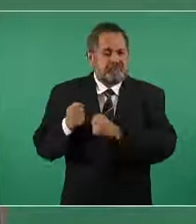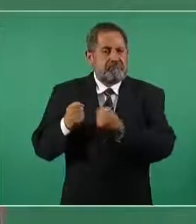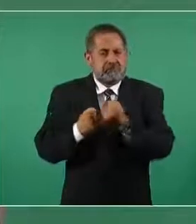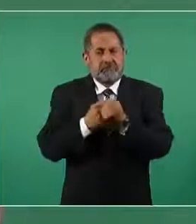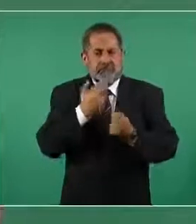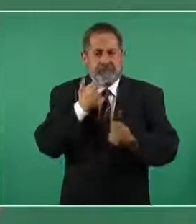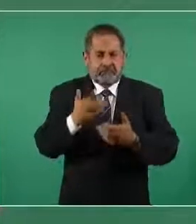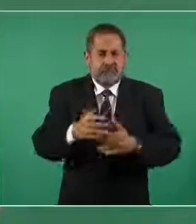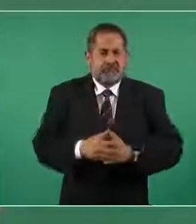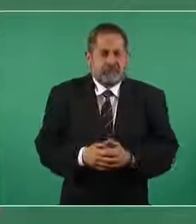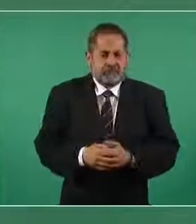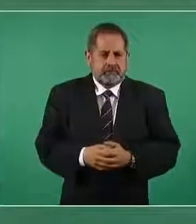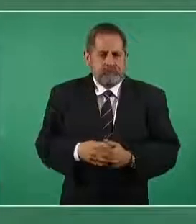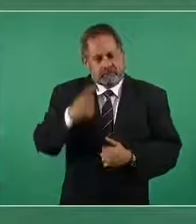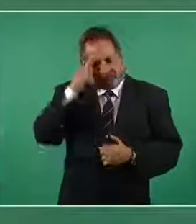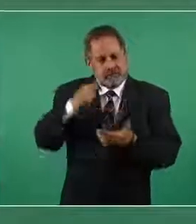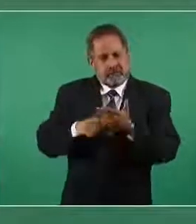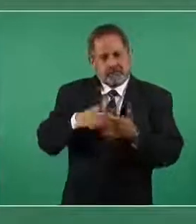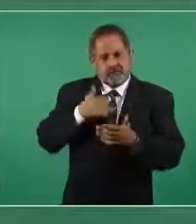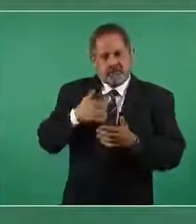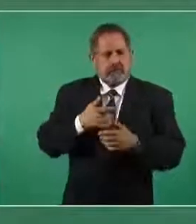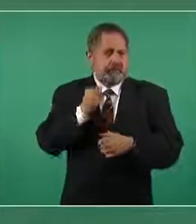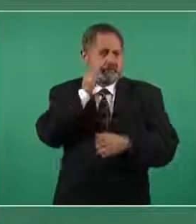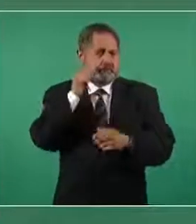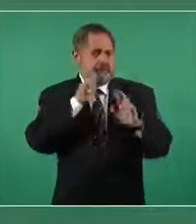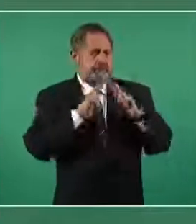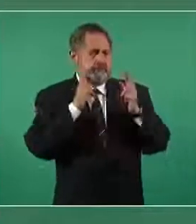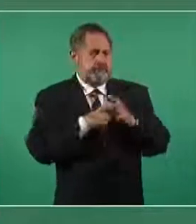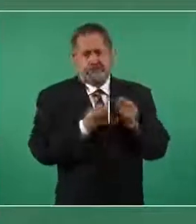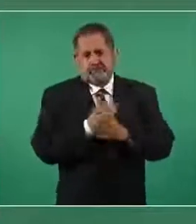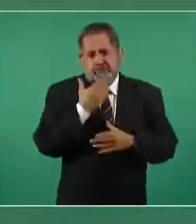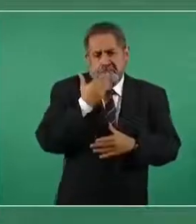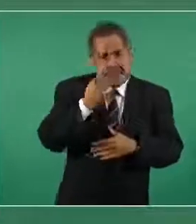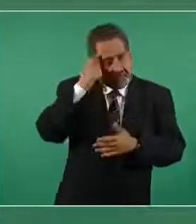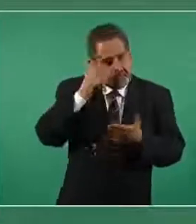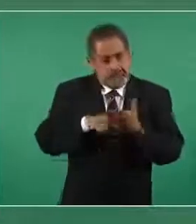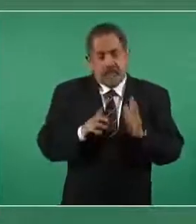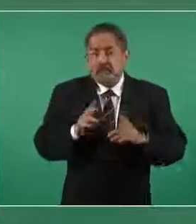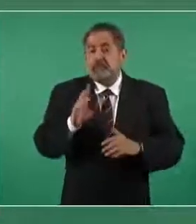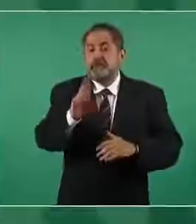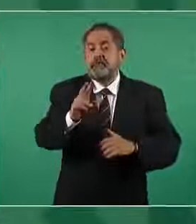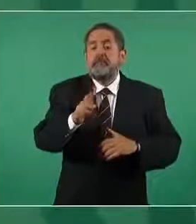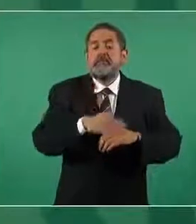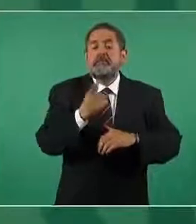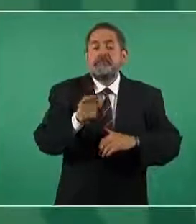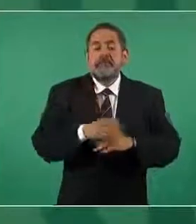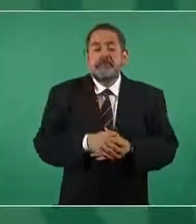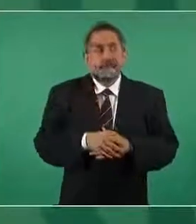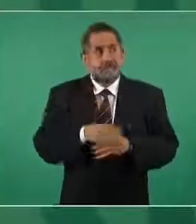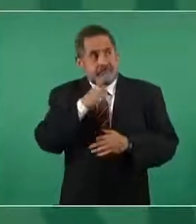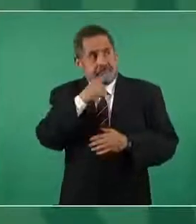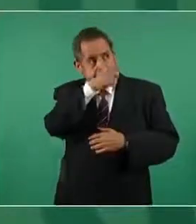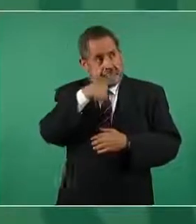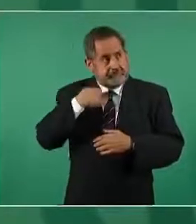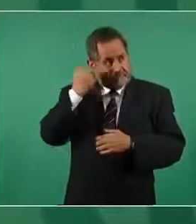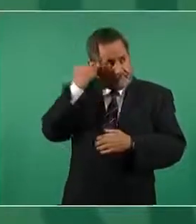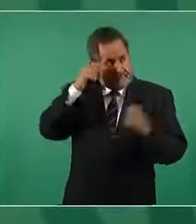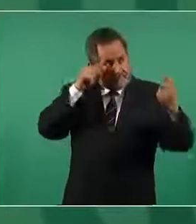entonces yo estoy seguro que la reunión de ayer fue buena por eso porque estamos en la misma